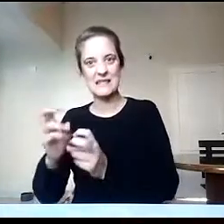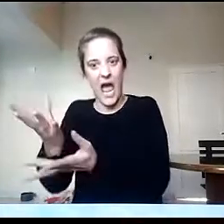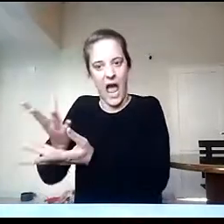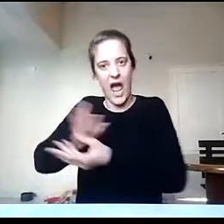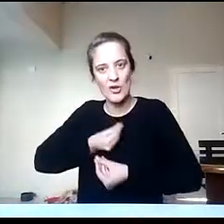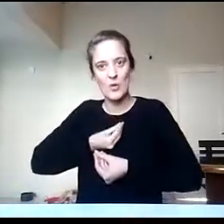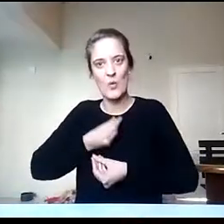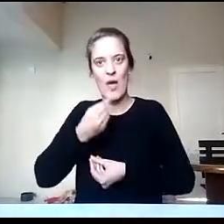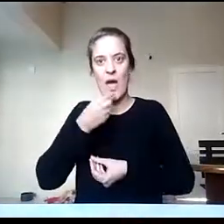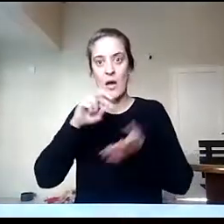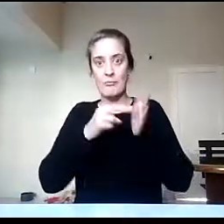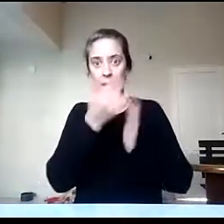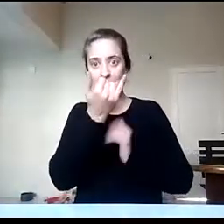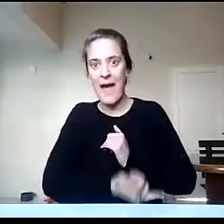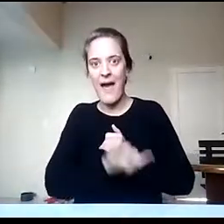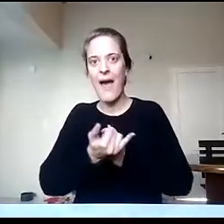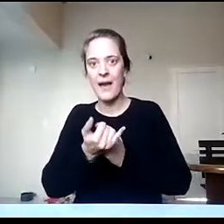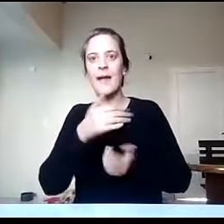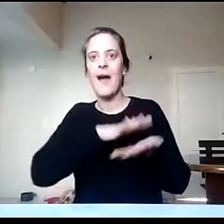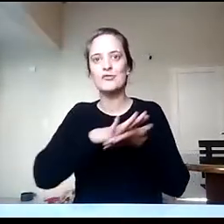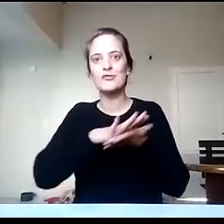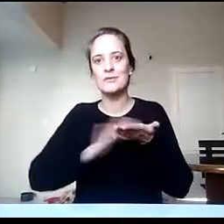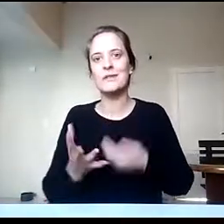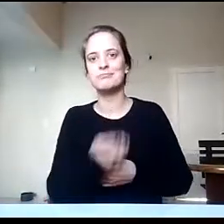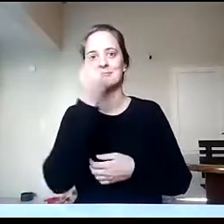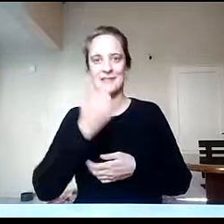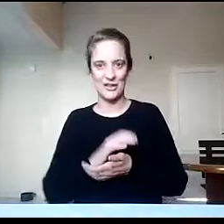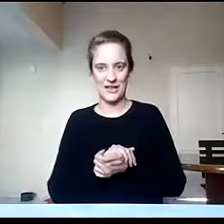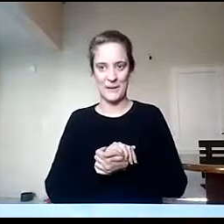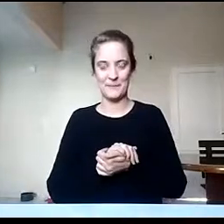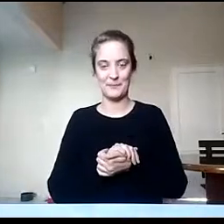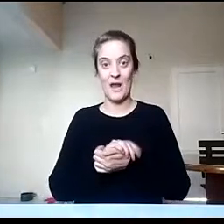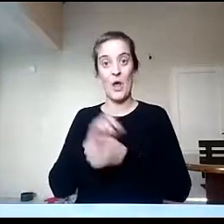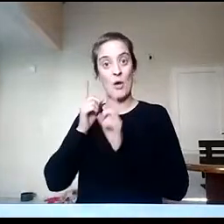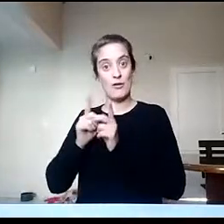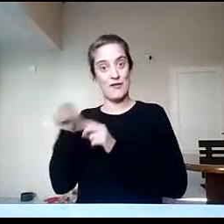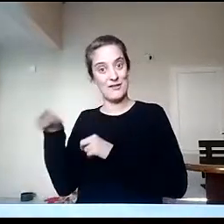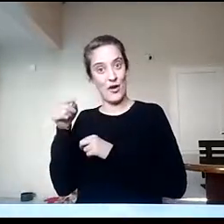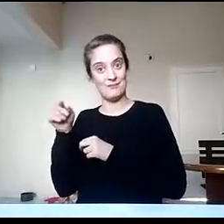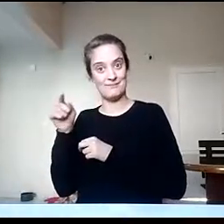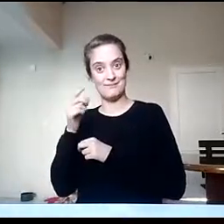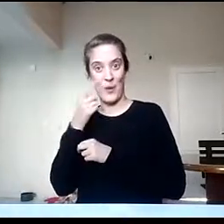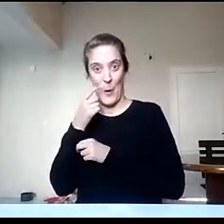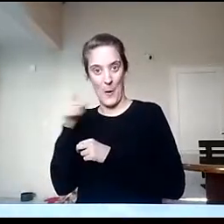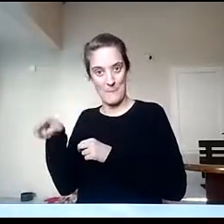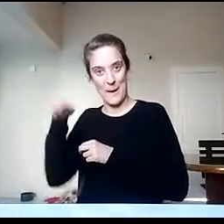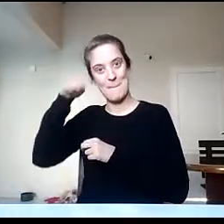encontramos en el mundo actual. Conversábamos con el profesor Mestre cuando pensábamos un poco la dinámica de esta